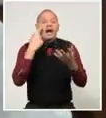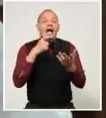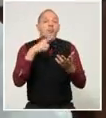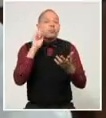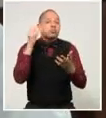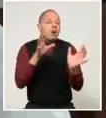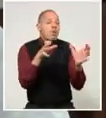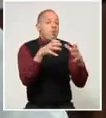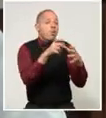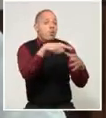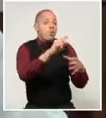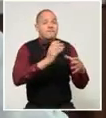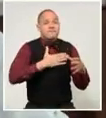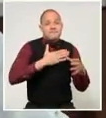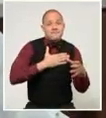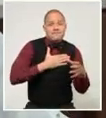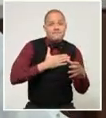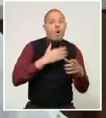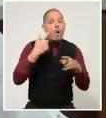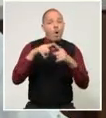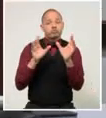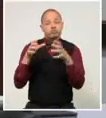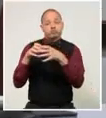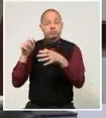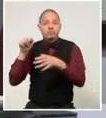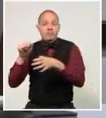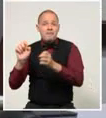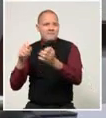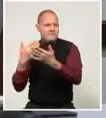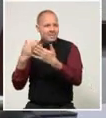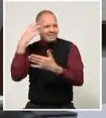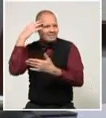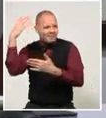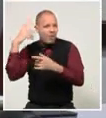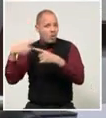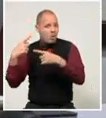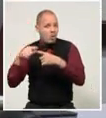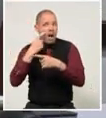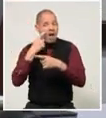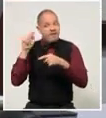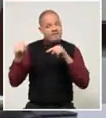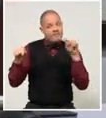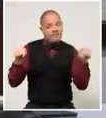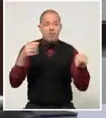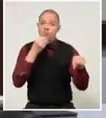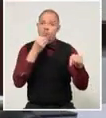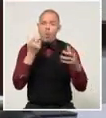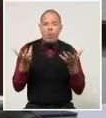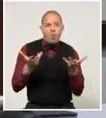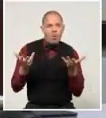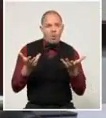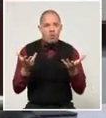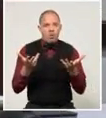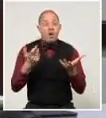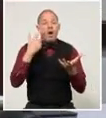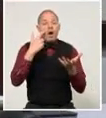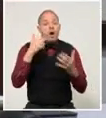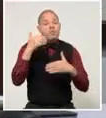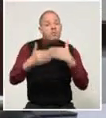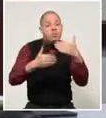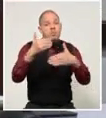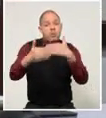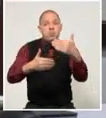en determinados tipos de producción o en determinados procesos, que son cosas que nos van a ayudar incluso en la